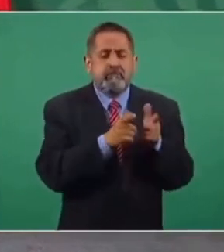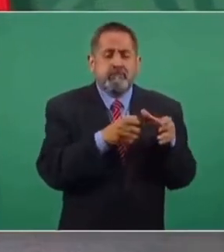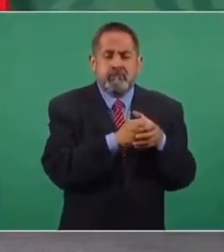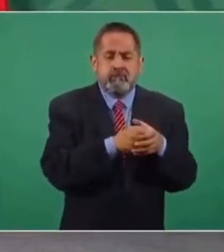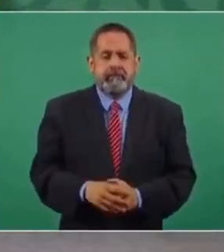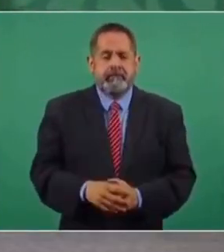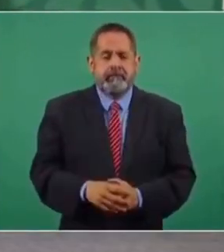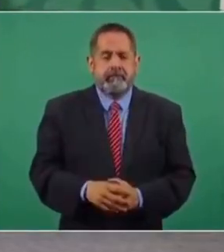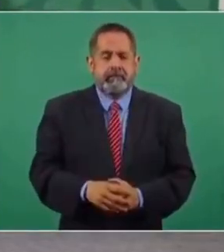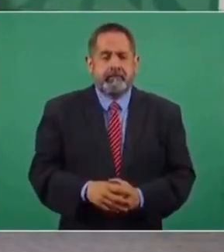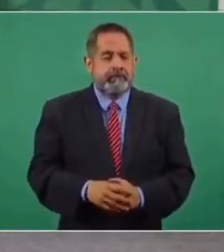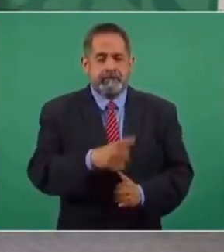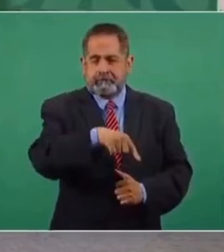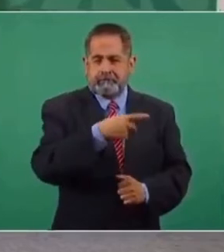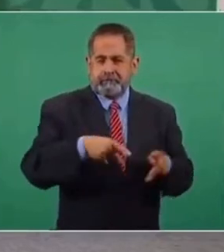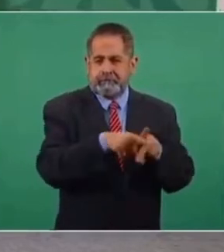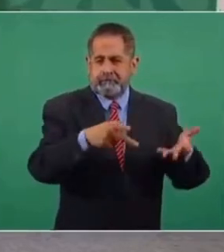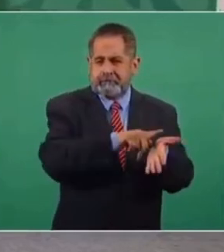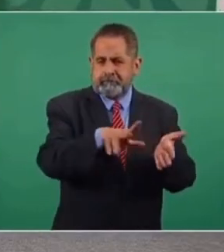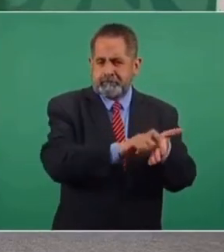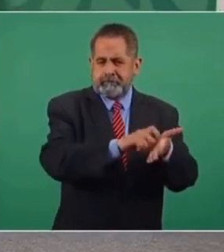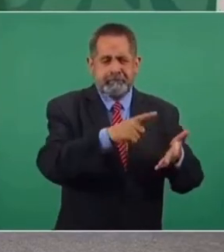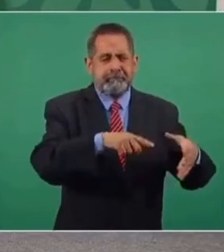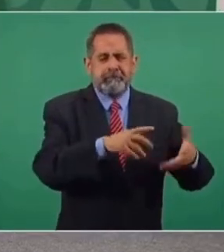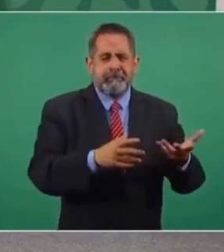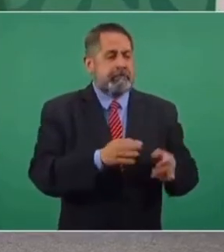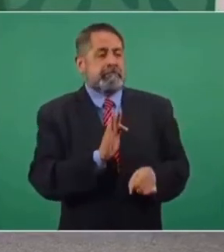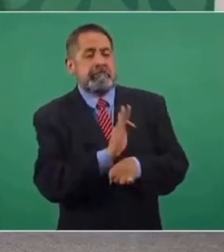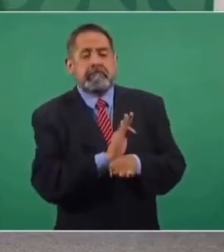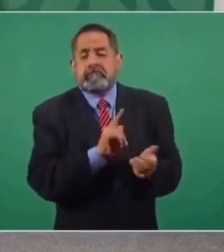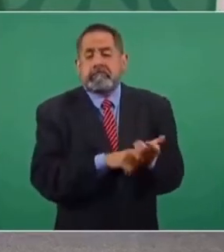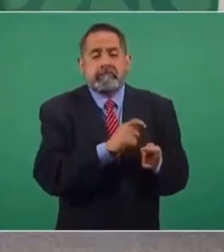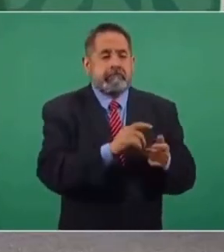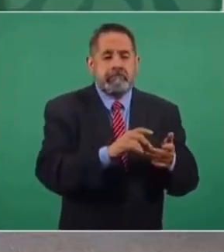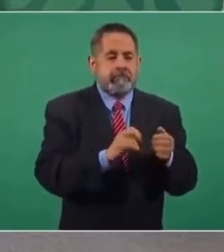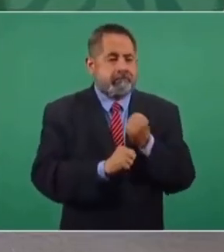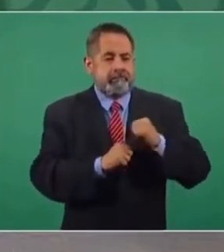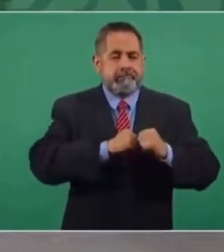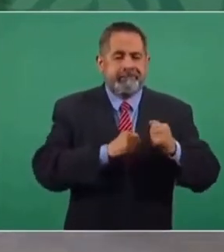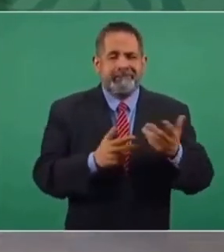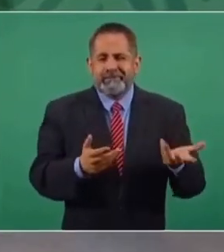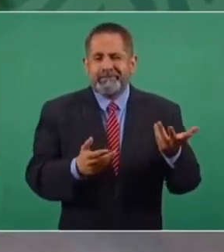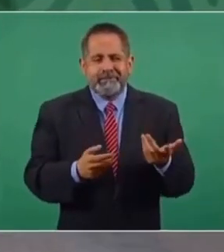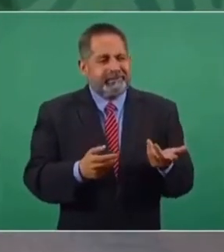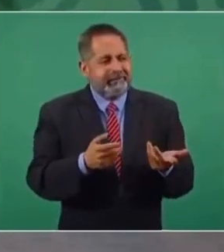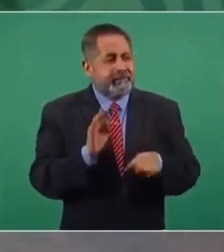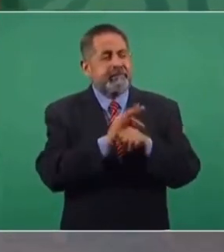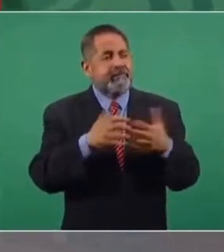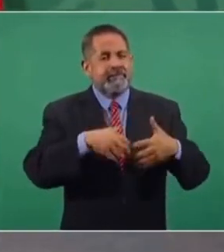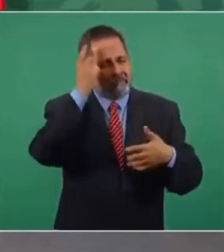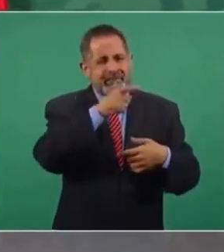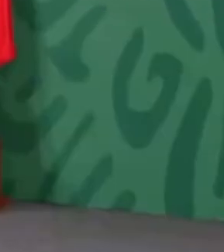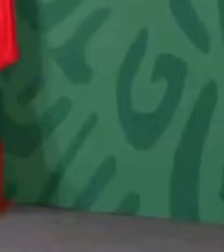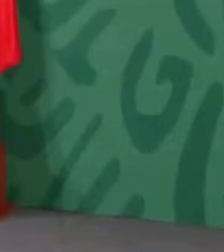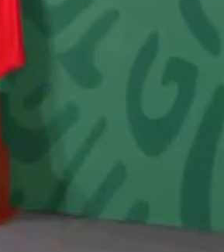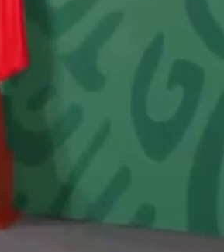minorías, rapaces. Un periodismo para favorecer a traficantes de influencia, ni siquiera para favorecer a empresarios,